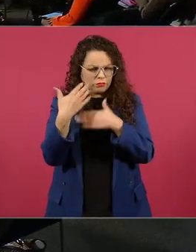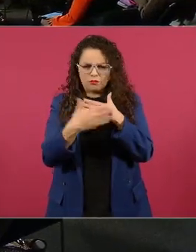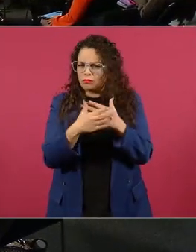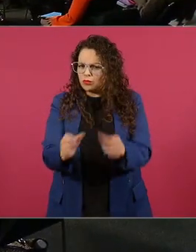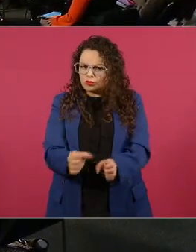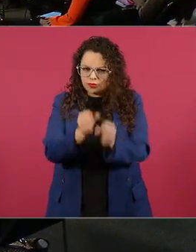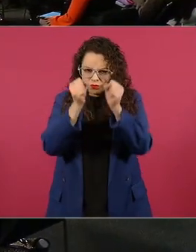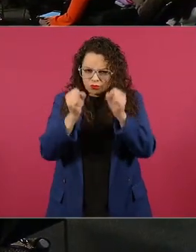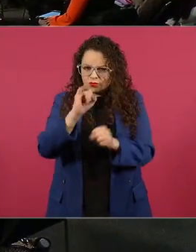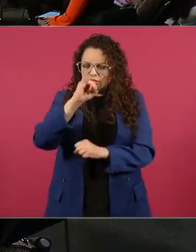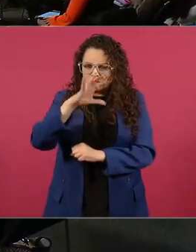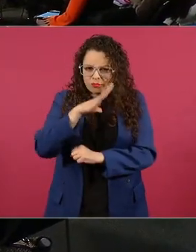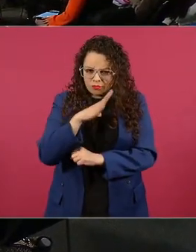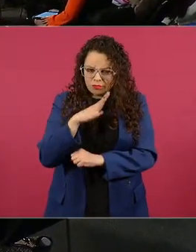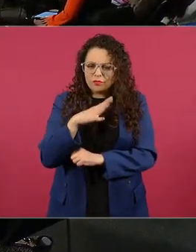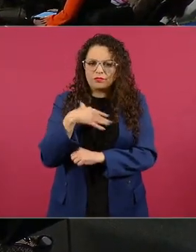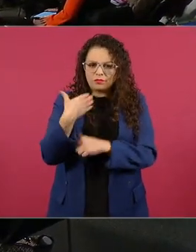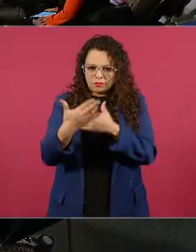entonces